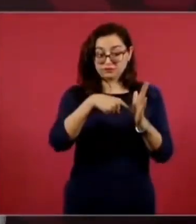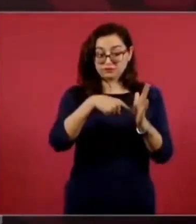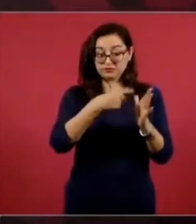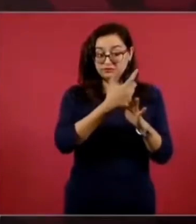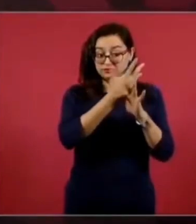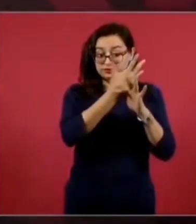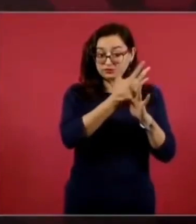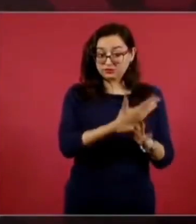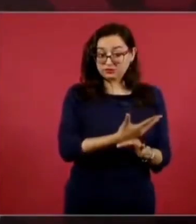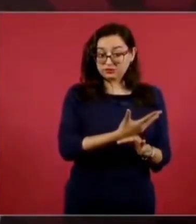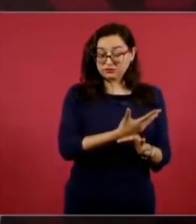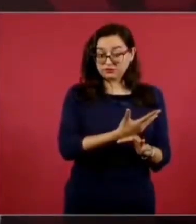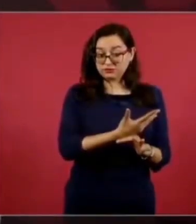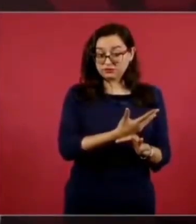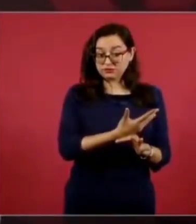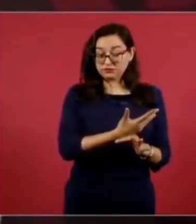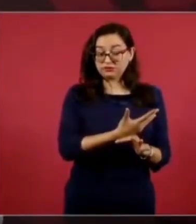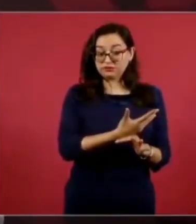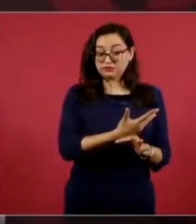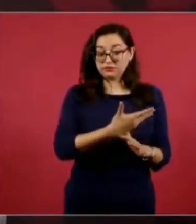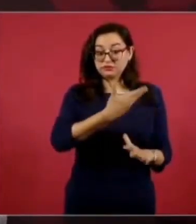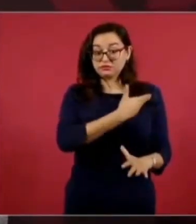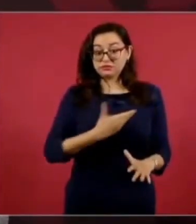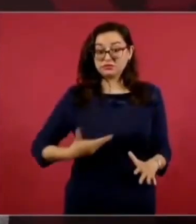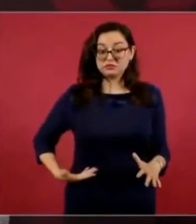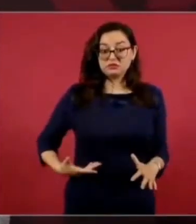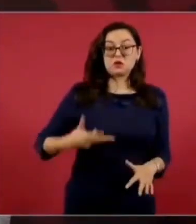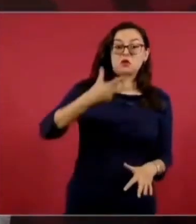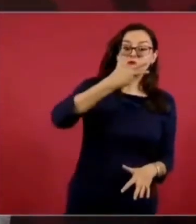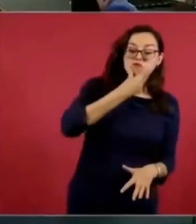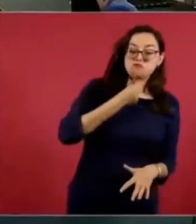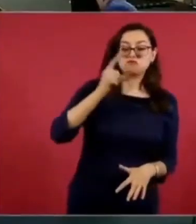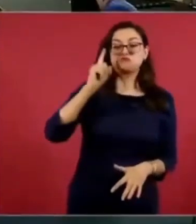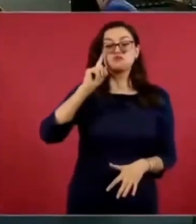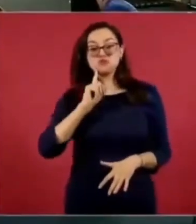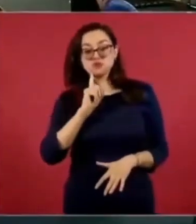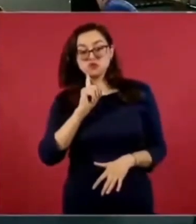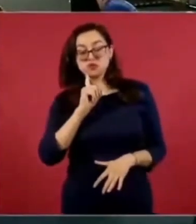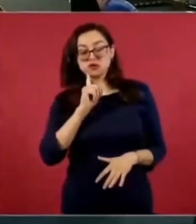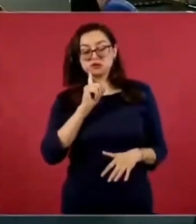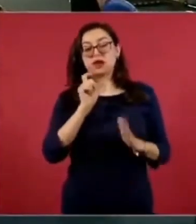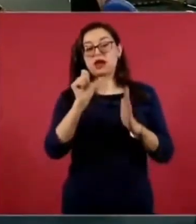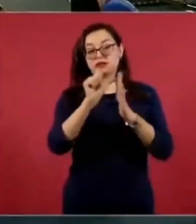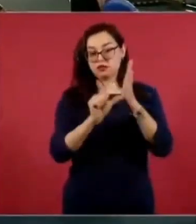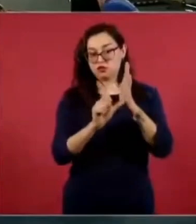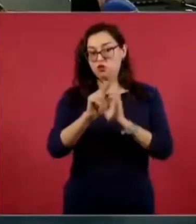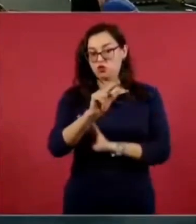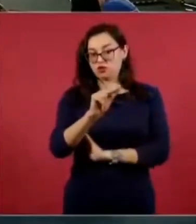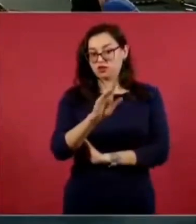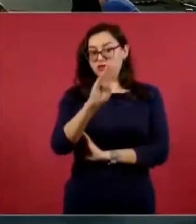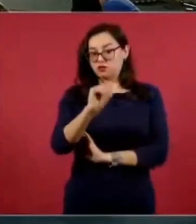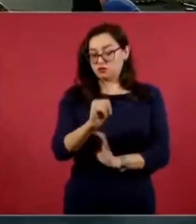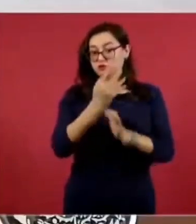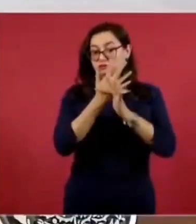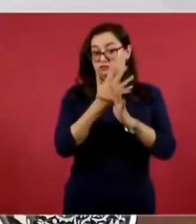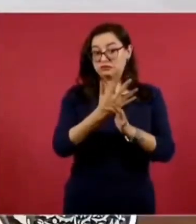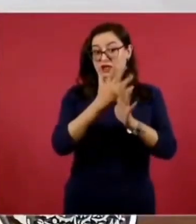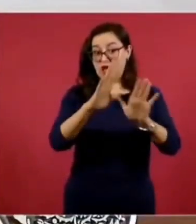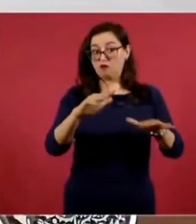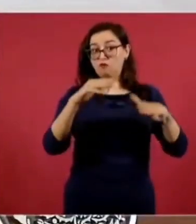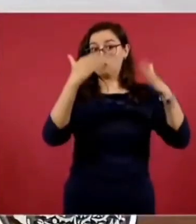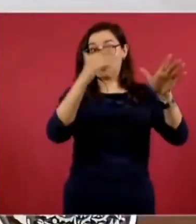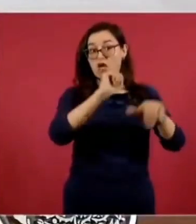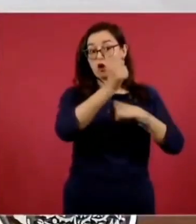en este caso, del Poder Ejecutivo. El artículo 89 de la Constitución